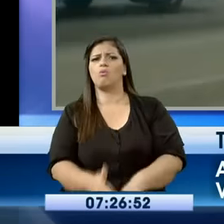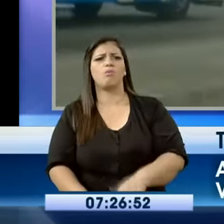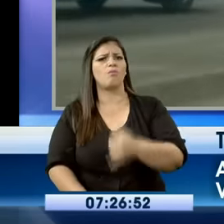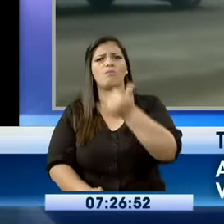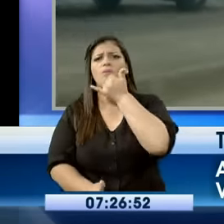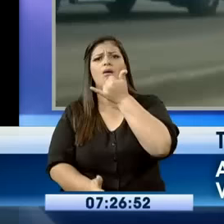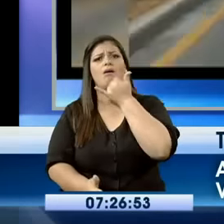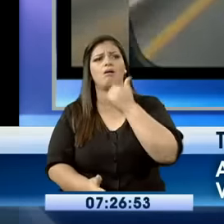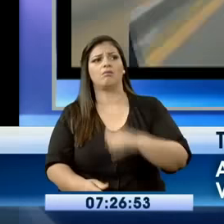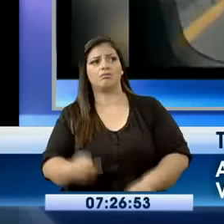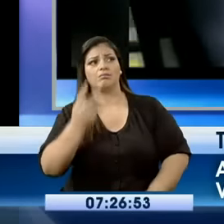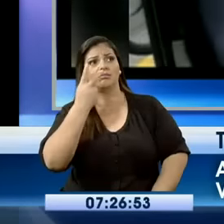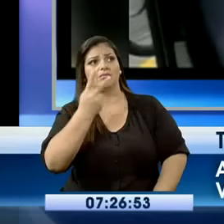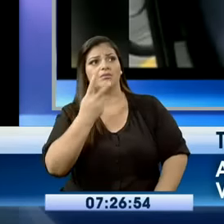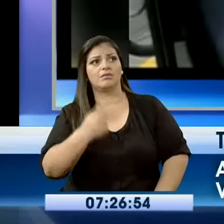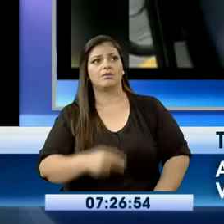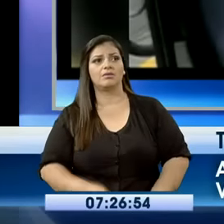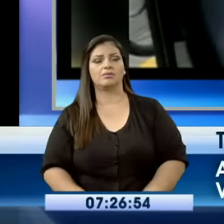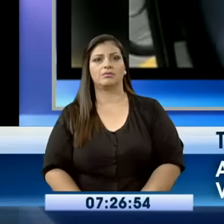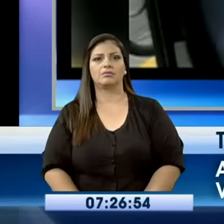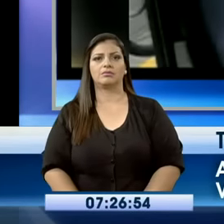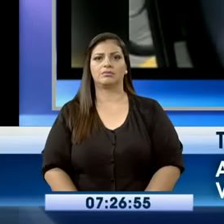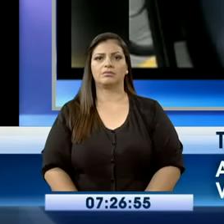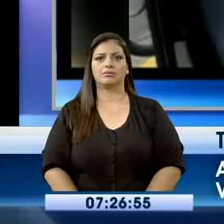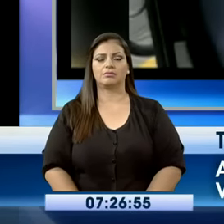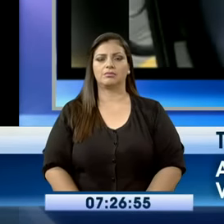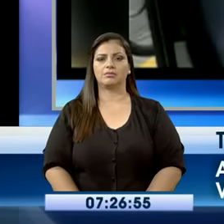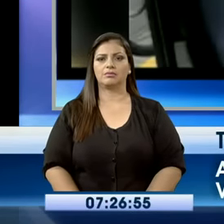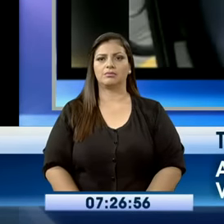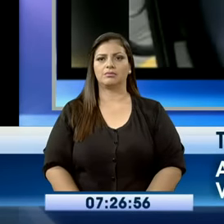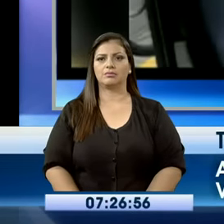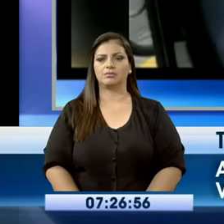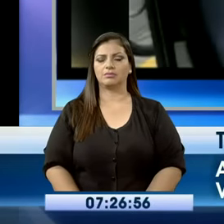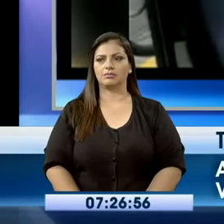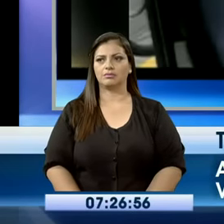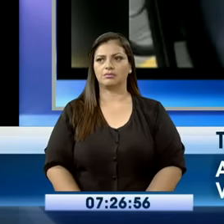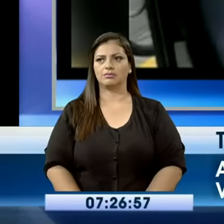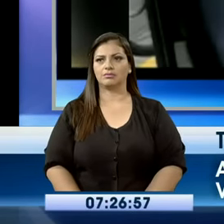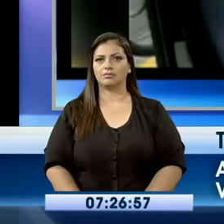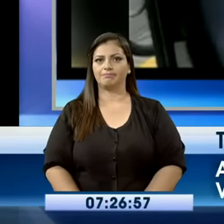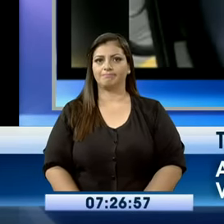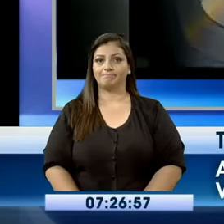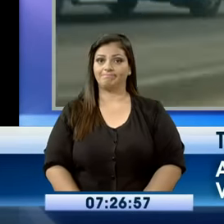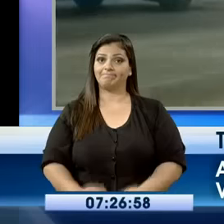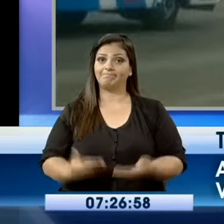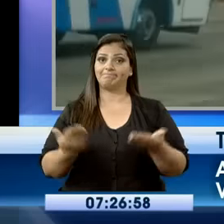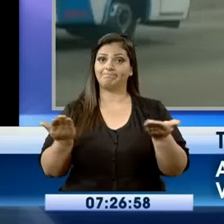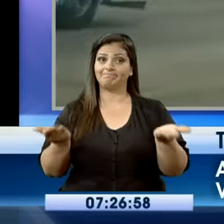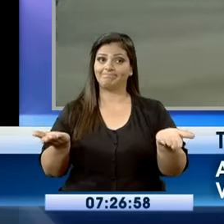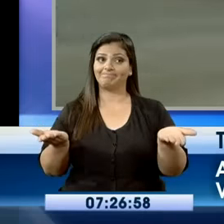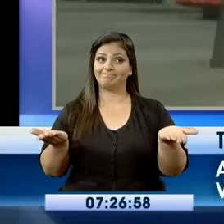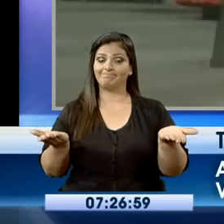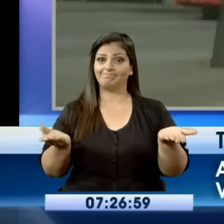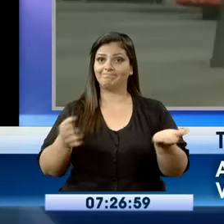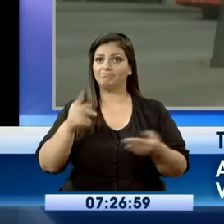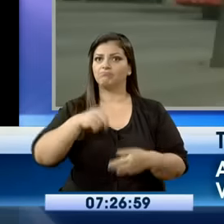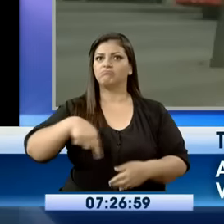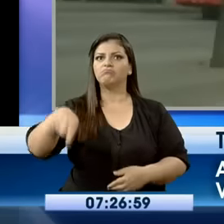Ahí congela. Congela, por favor. Ya se pasó. Bueno, no importa. Ahí está. Entonces, ¿quién los hace cumplir la ley?